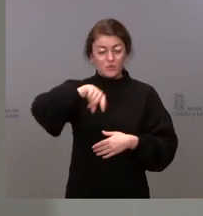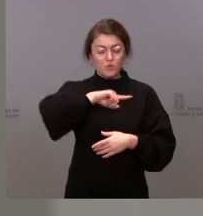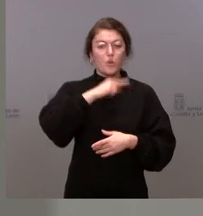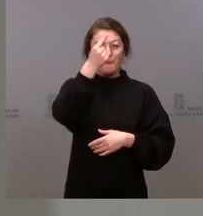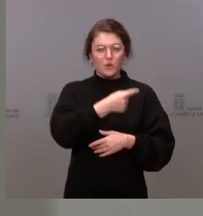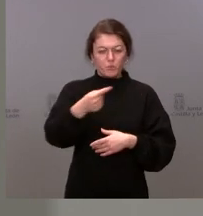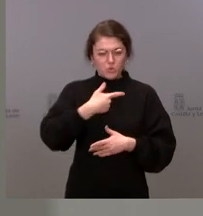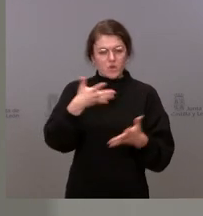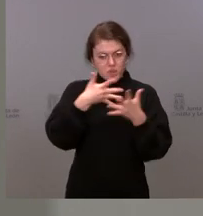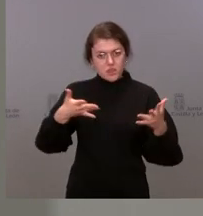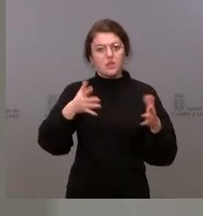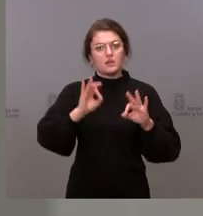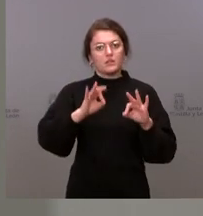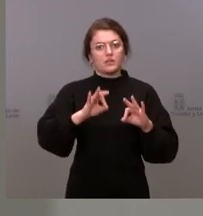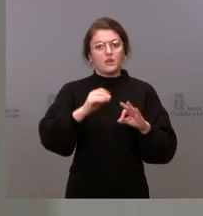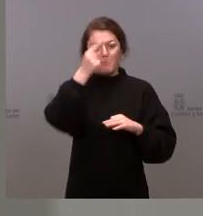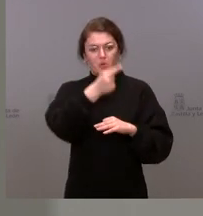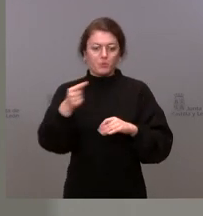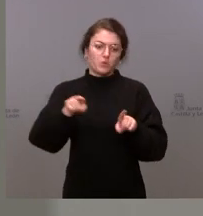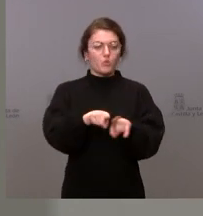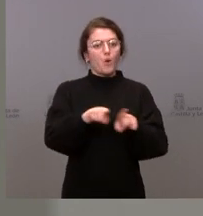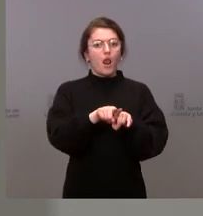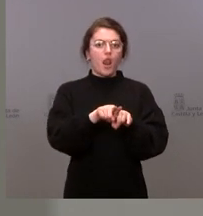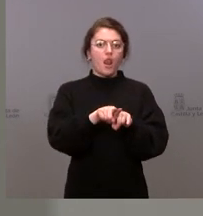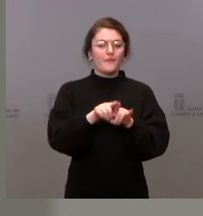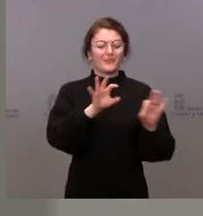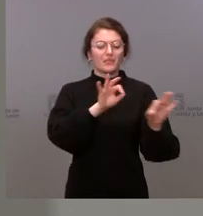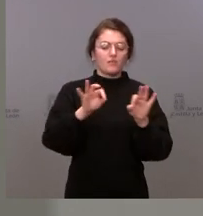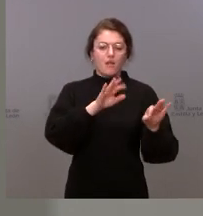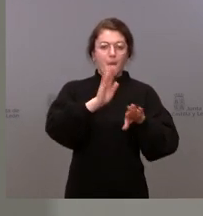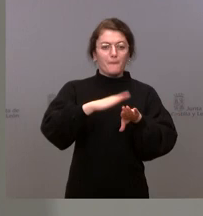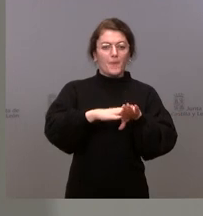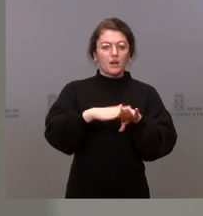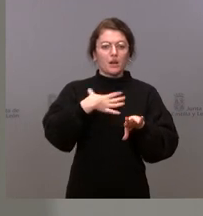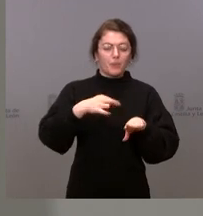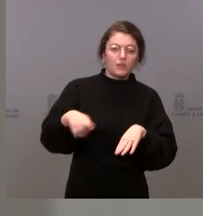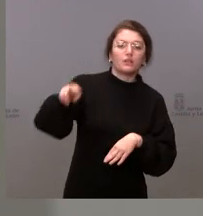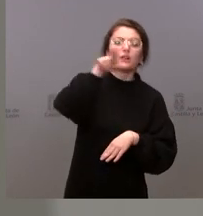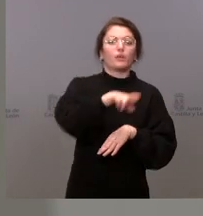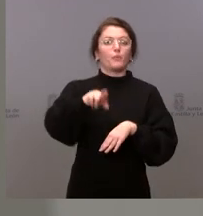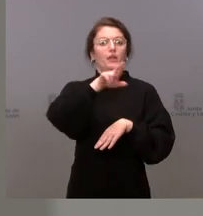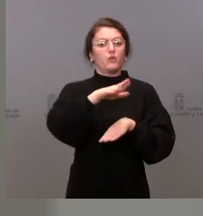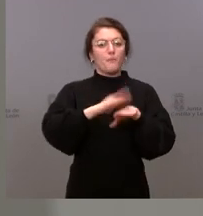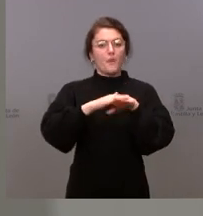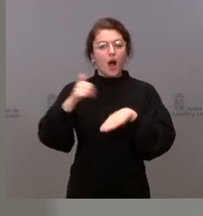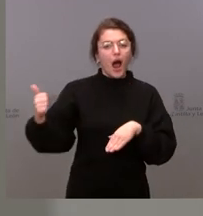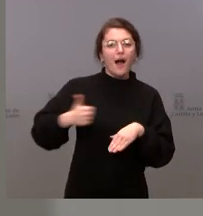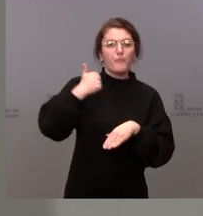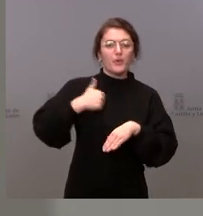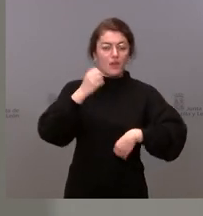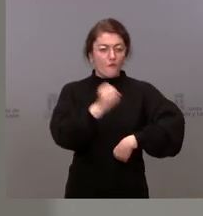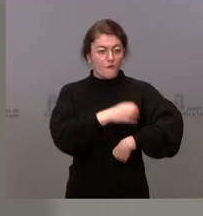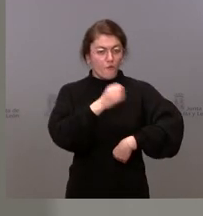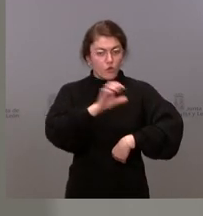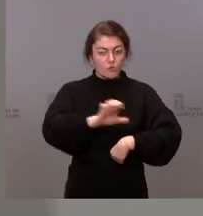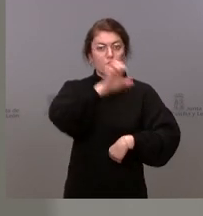diseñado para la recuperación, para aprovechar los fondos europeos,